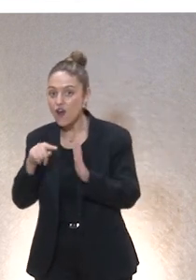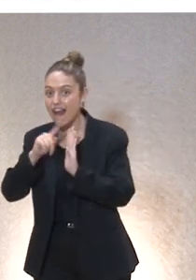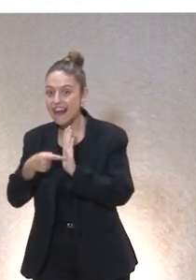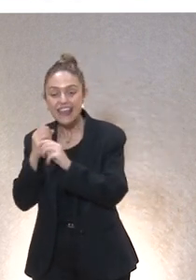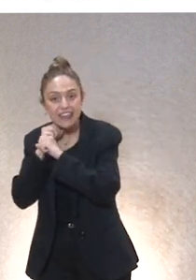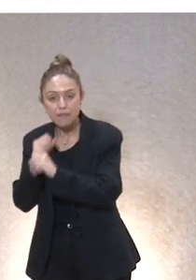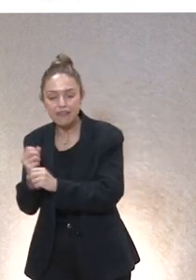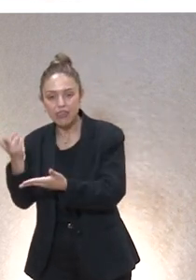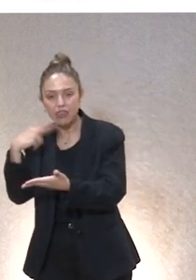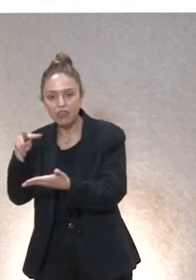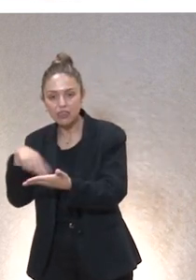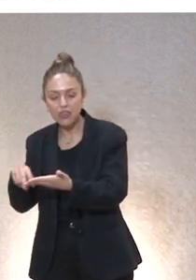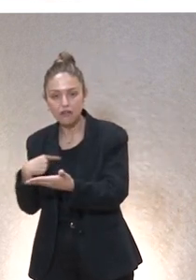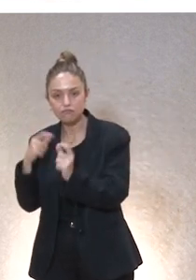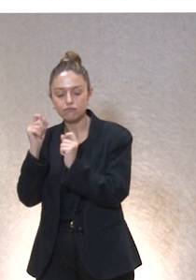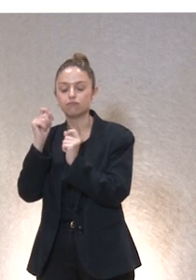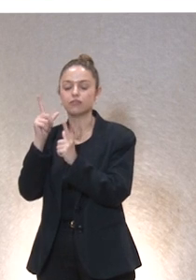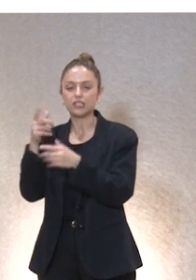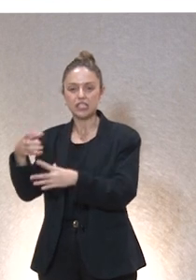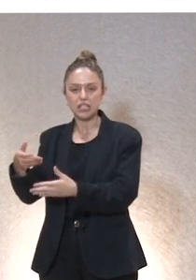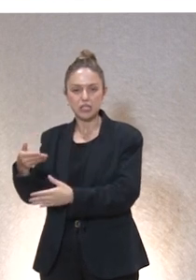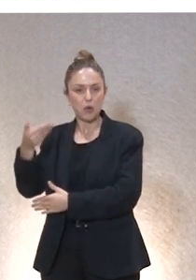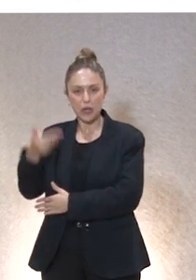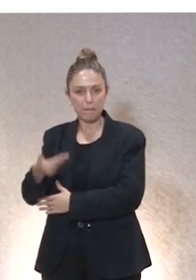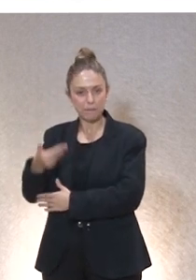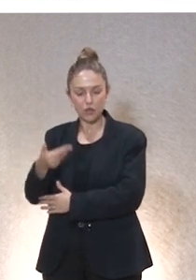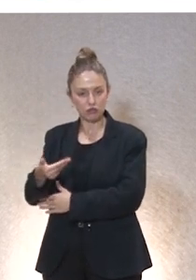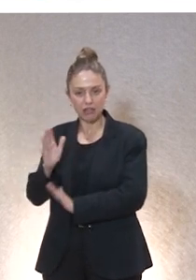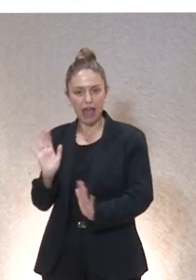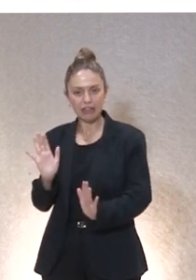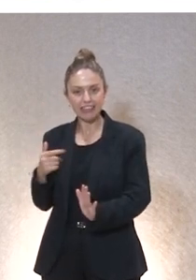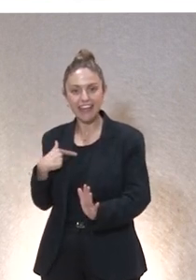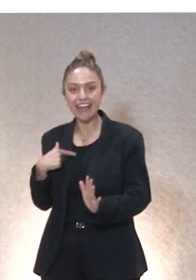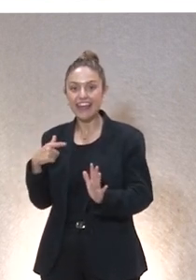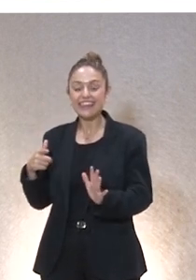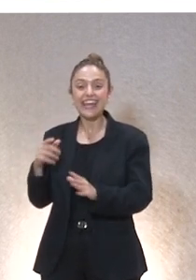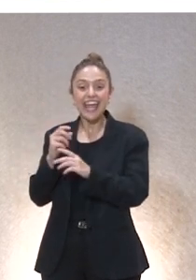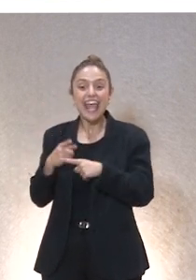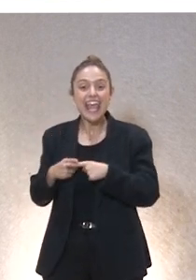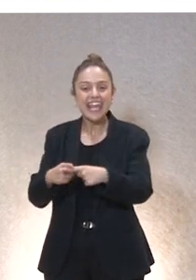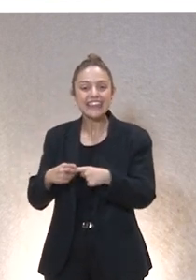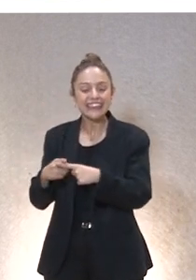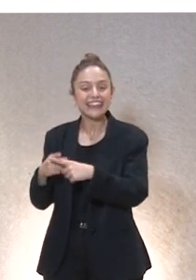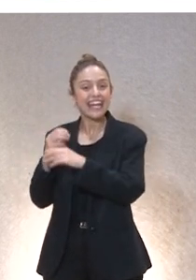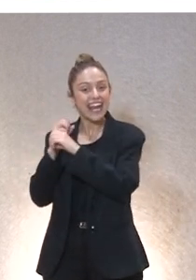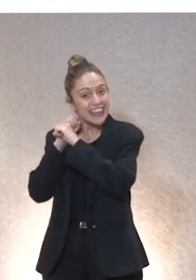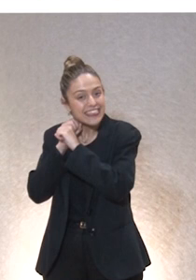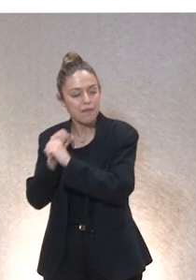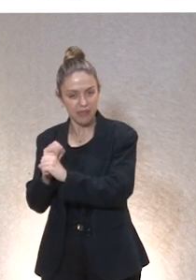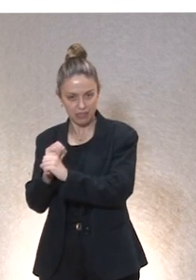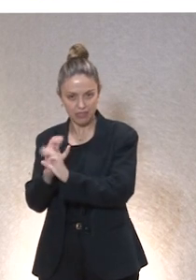dependencia nos damos tenemos que dar cuenta de que la clave de la futura ley de interdependencia ley de